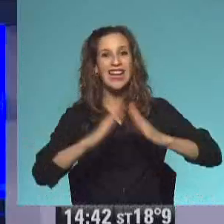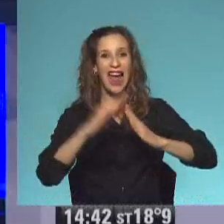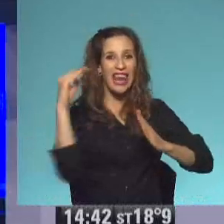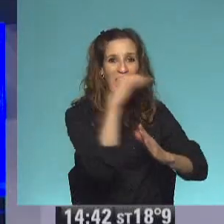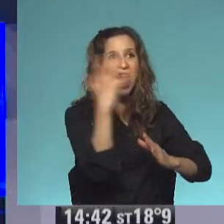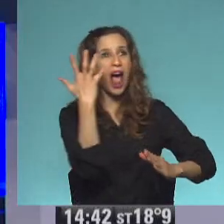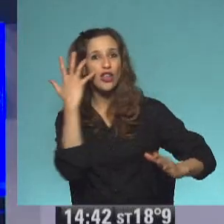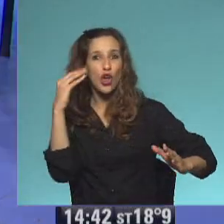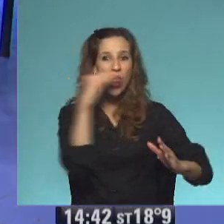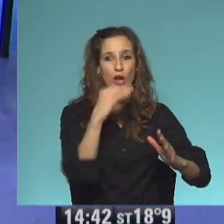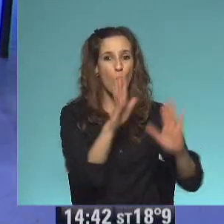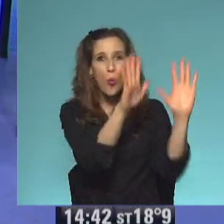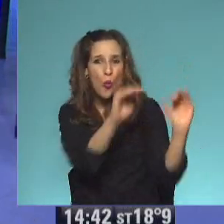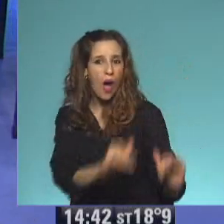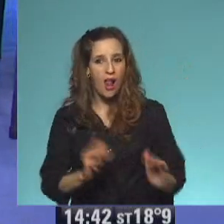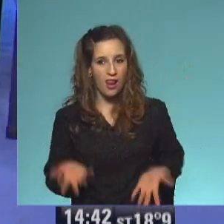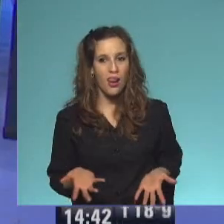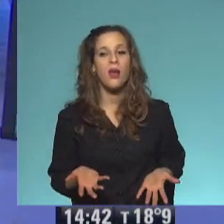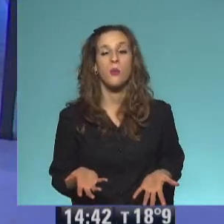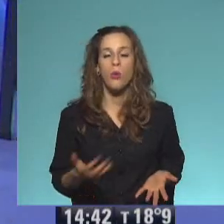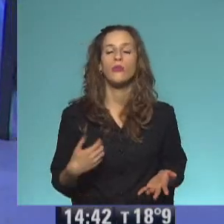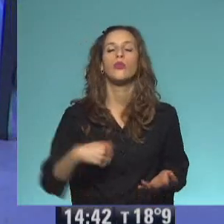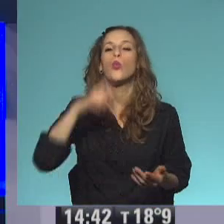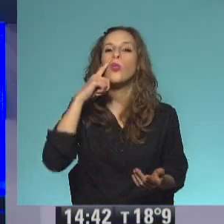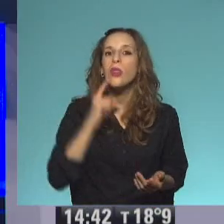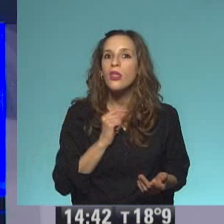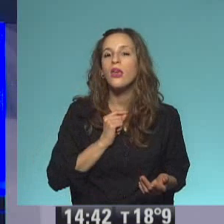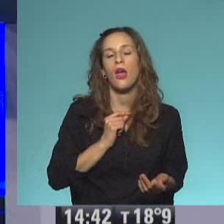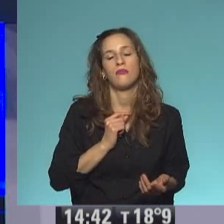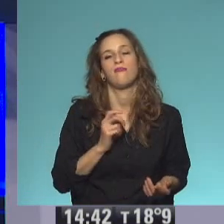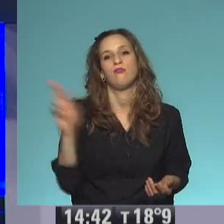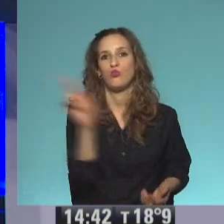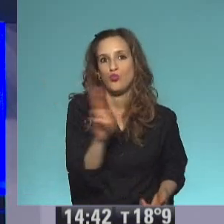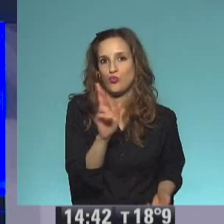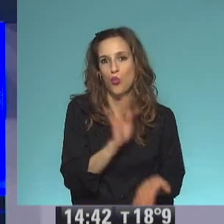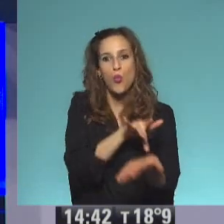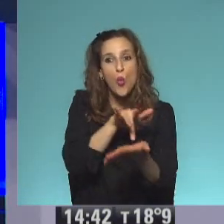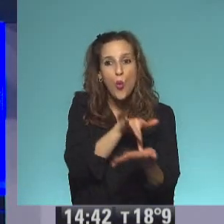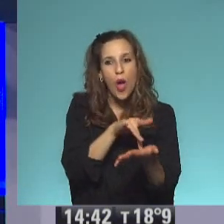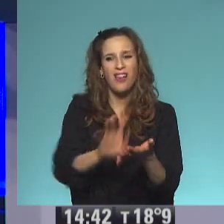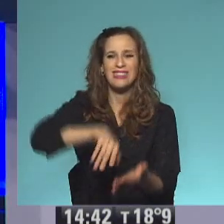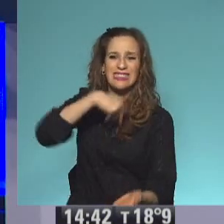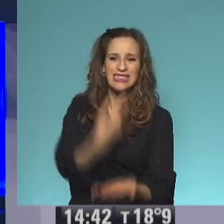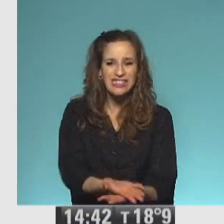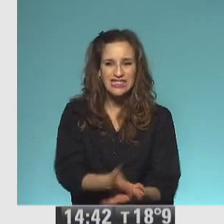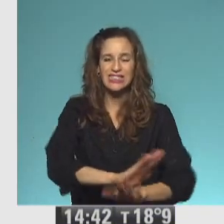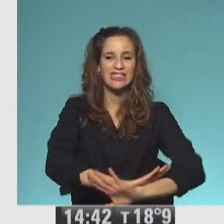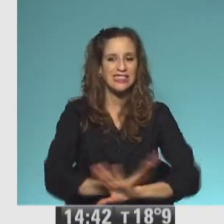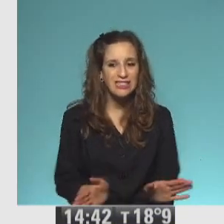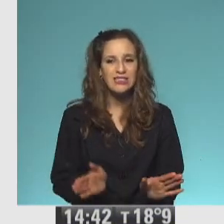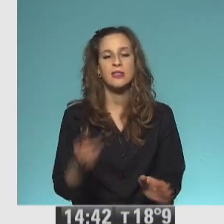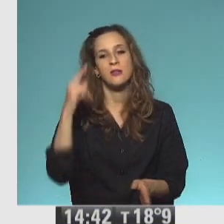gato negro. Parecido a Plácido. Un día, después de una horrible caída, Winnie decidió que tenía que buscar una solución.